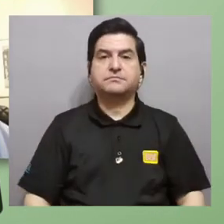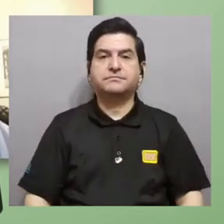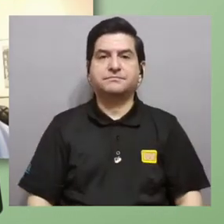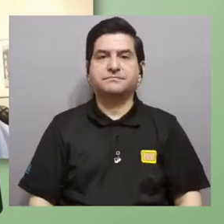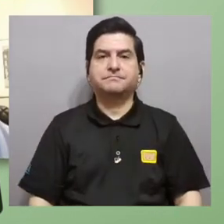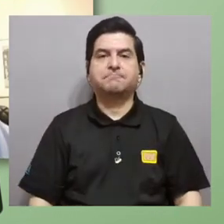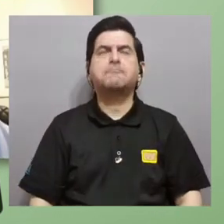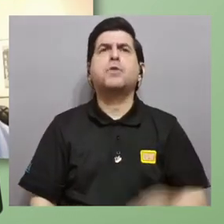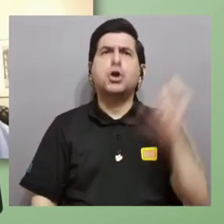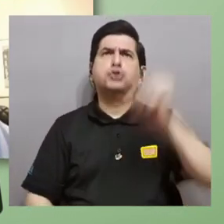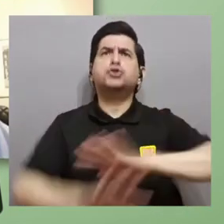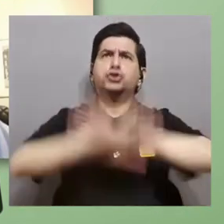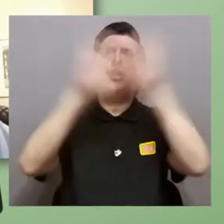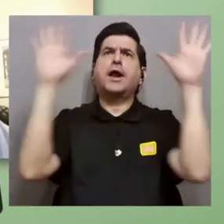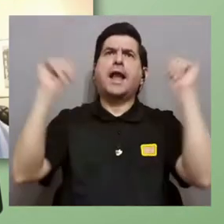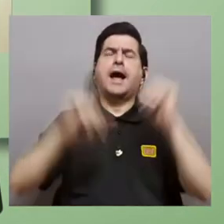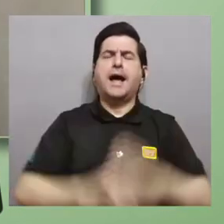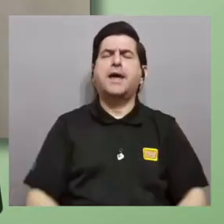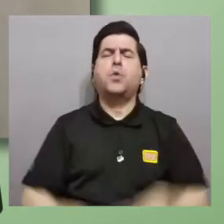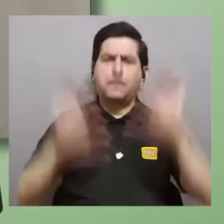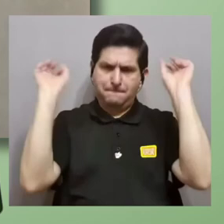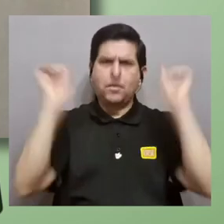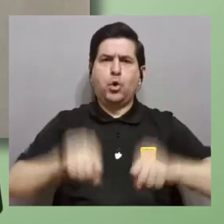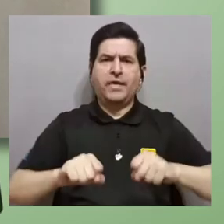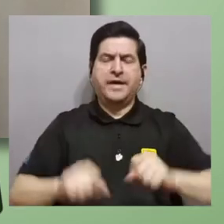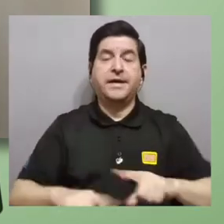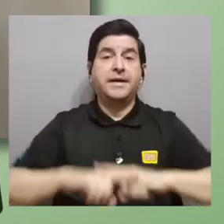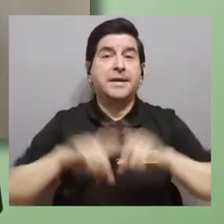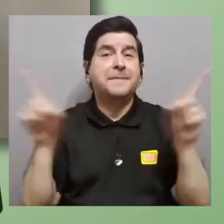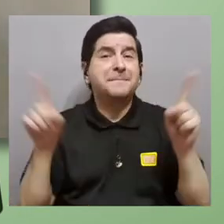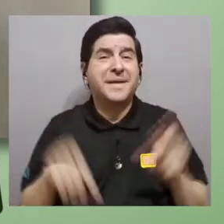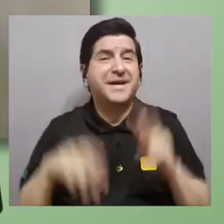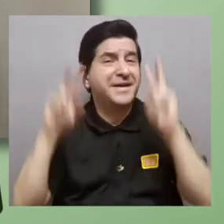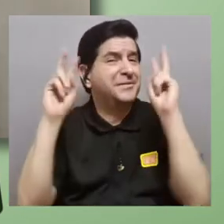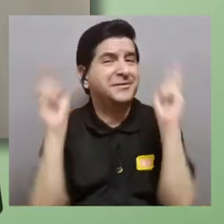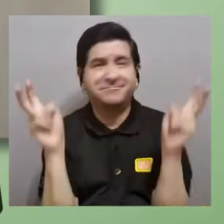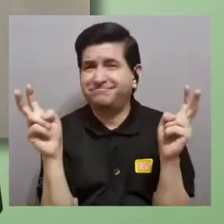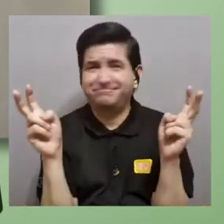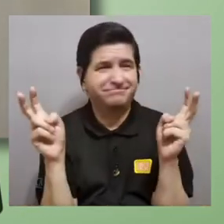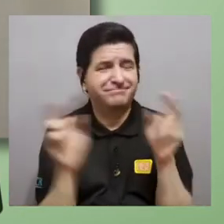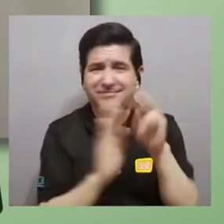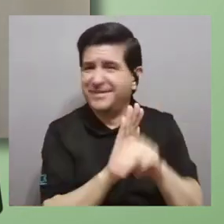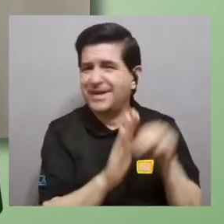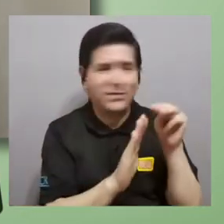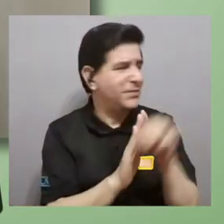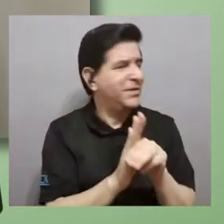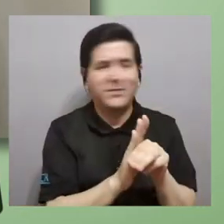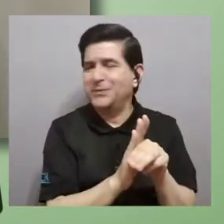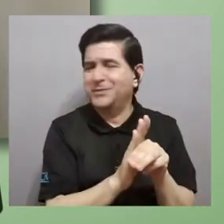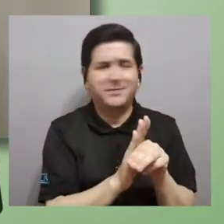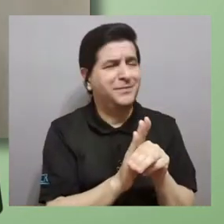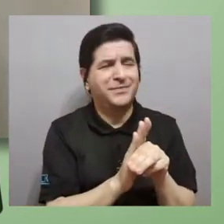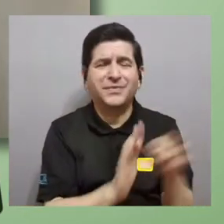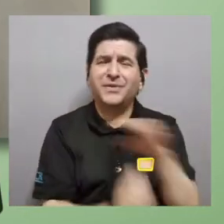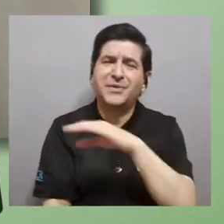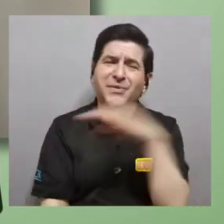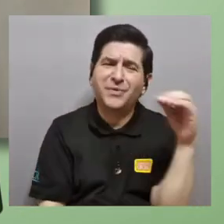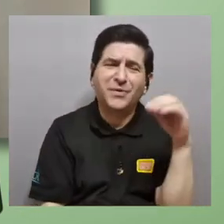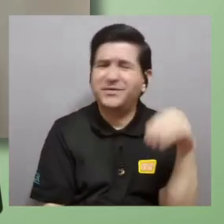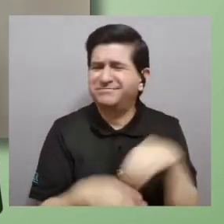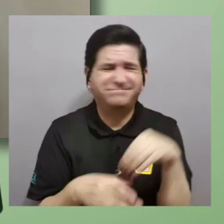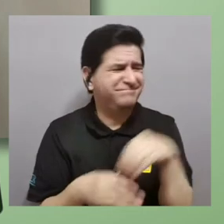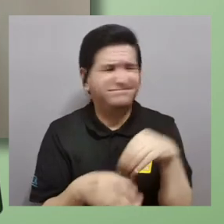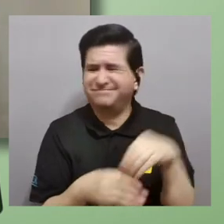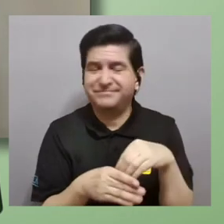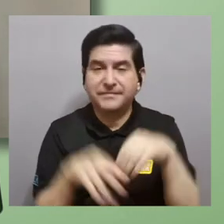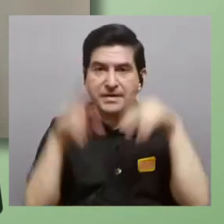sí claro claro que es viable pero no es un tema de currículum y de los contenidos